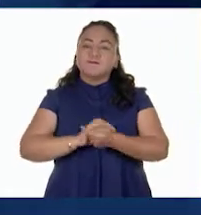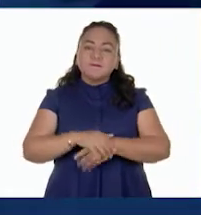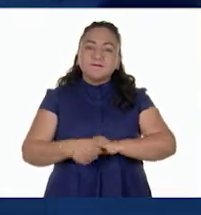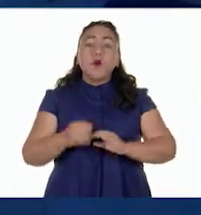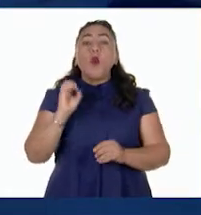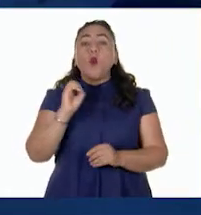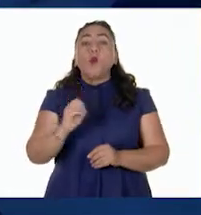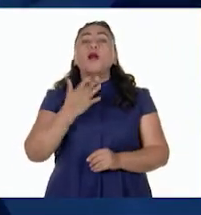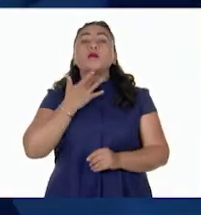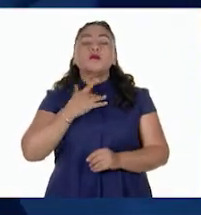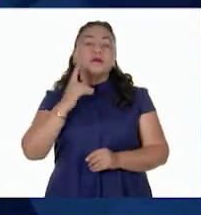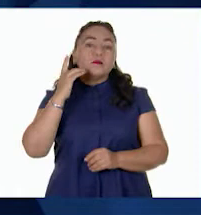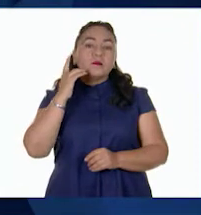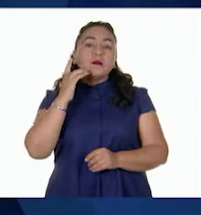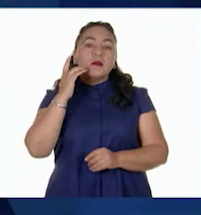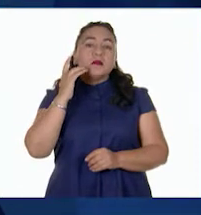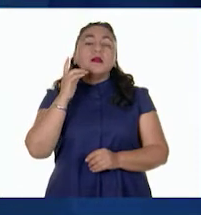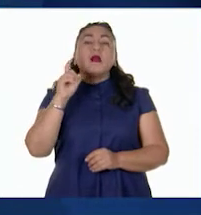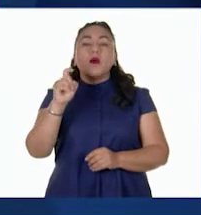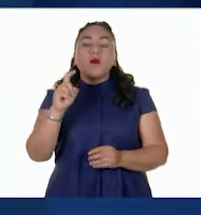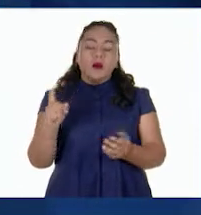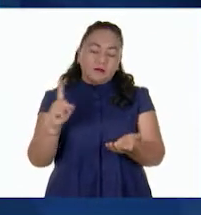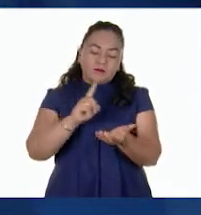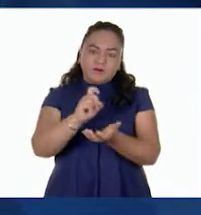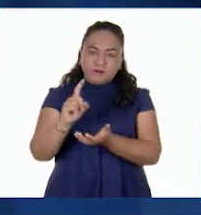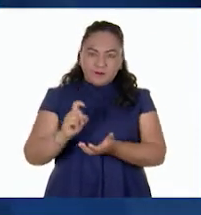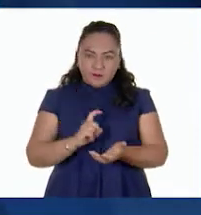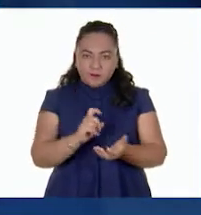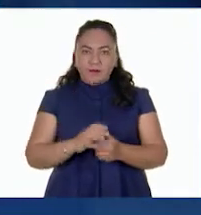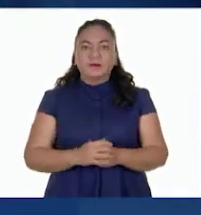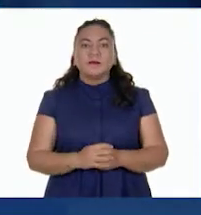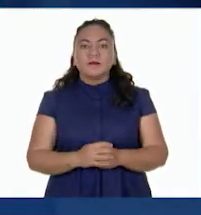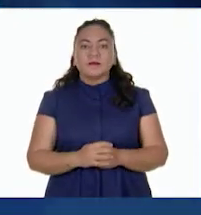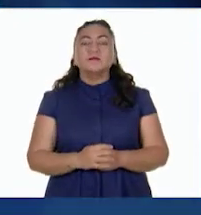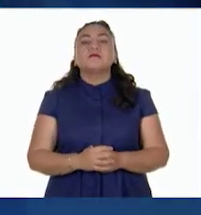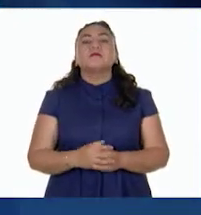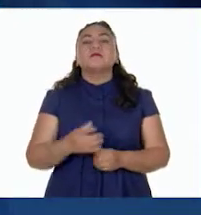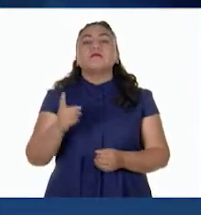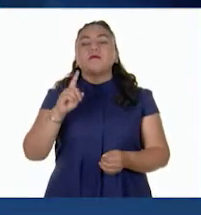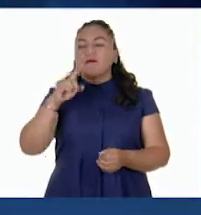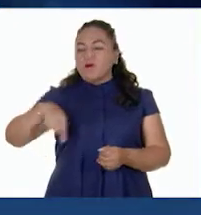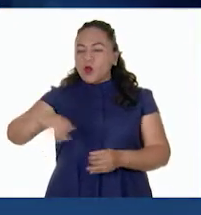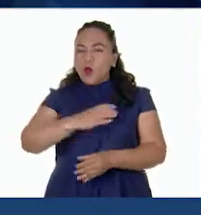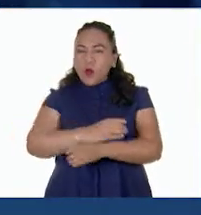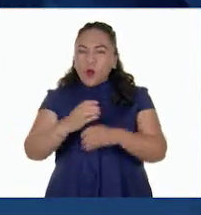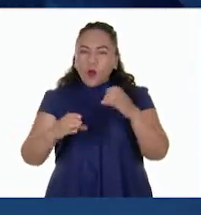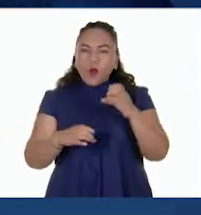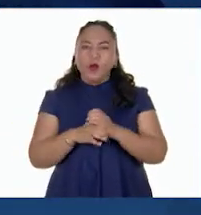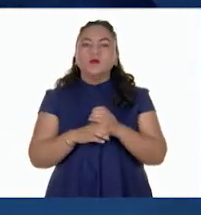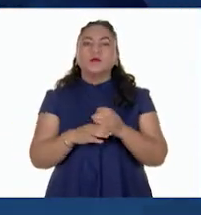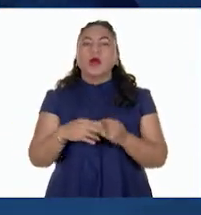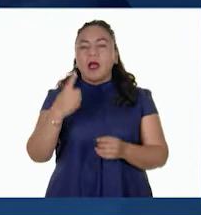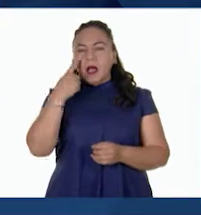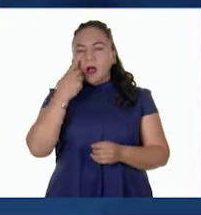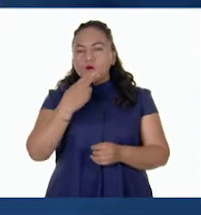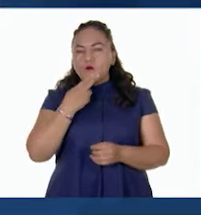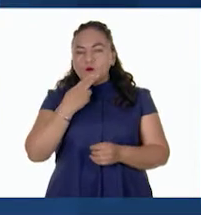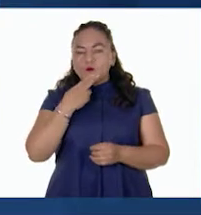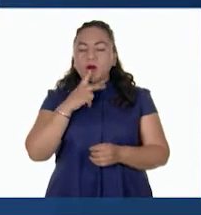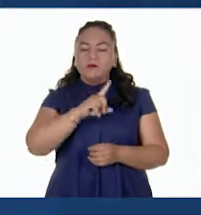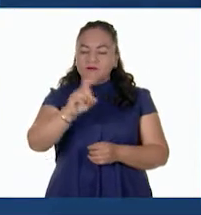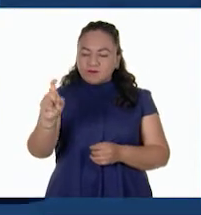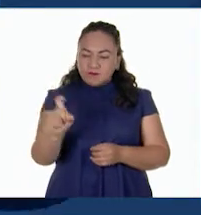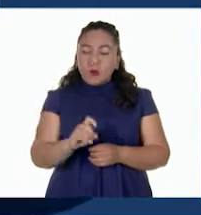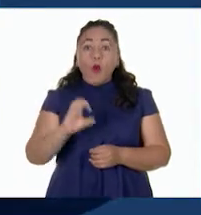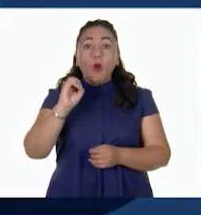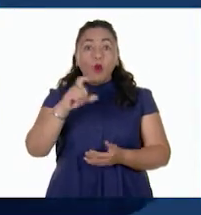aplica desinfectante a base de agua y alcohol. Desinfecta las superficies de los objetos que más utilizas. También